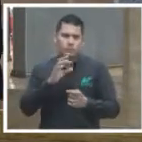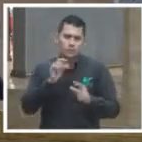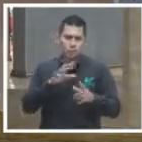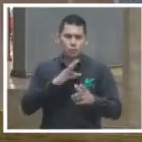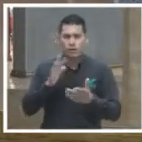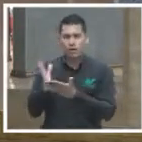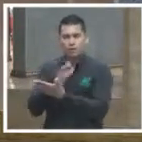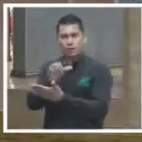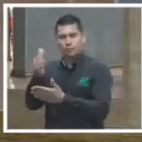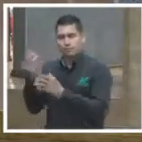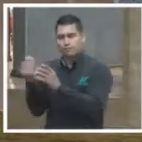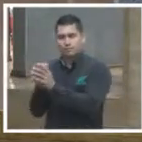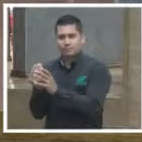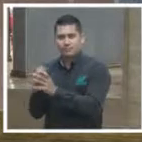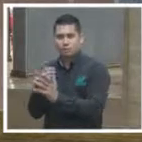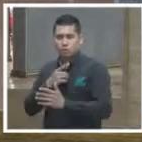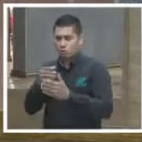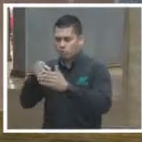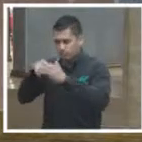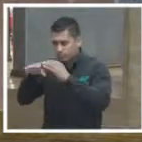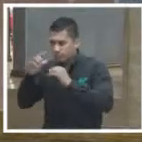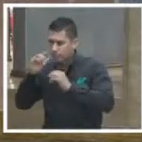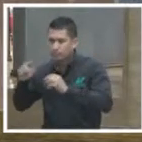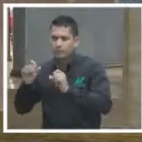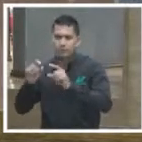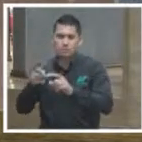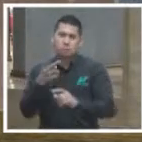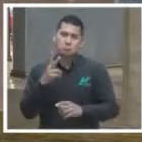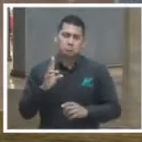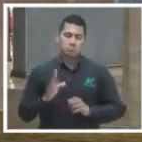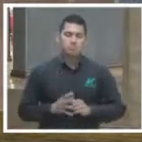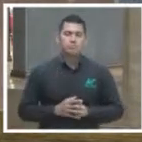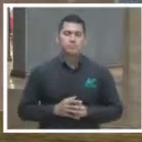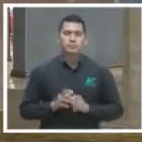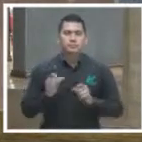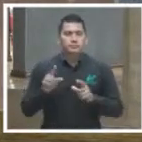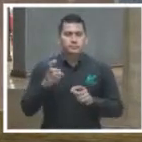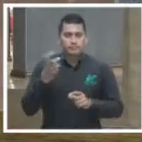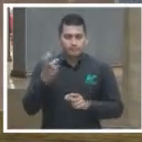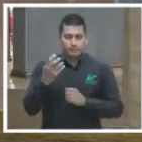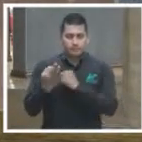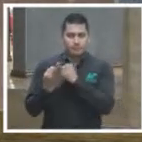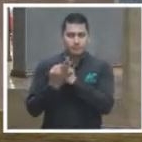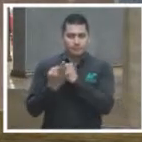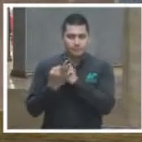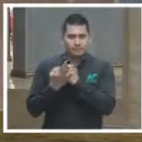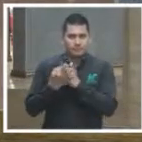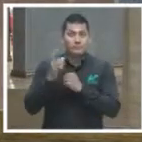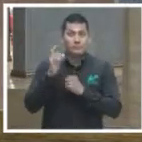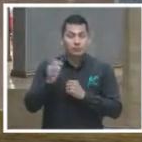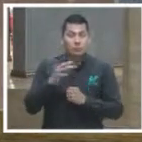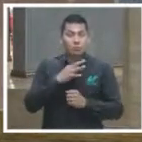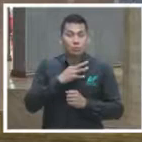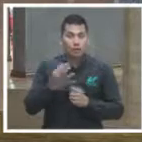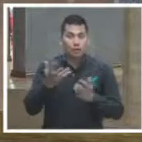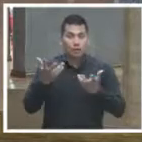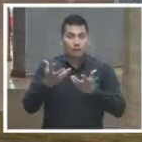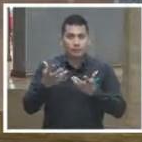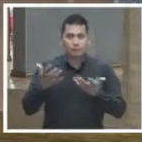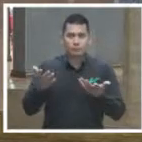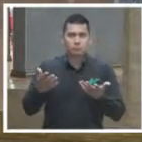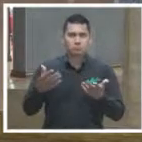y también tiene una ventaja de interoperabilidad es decir